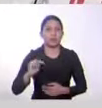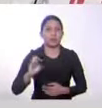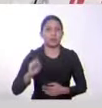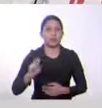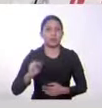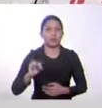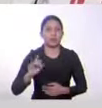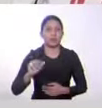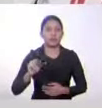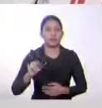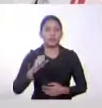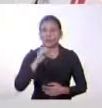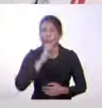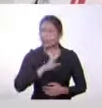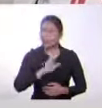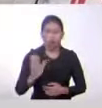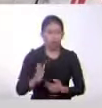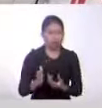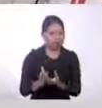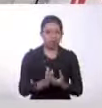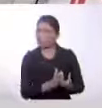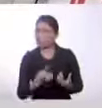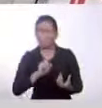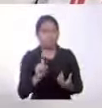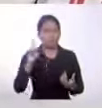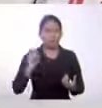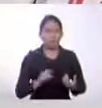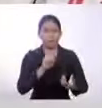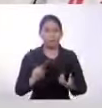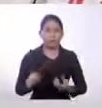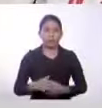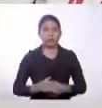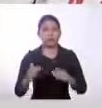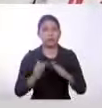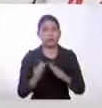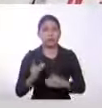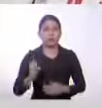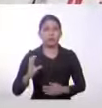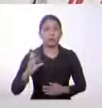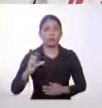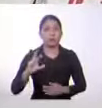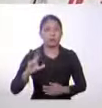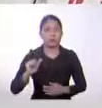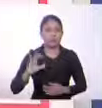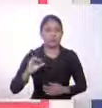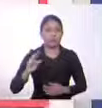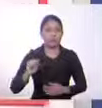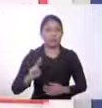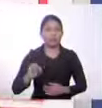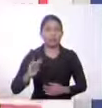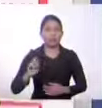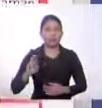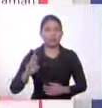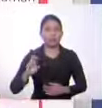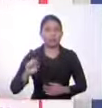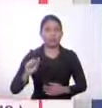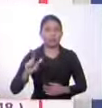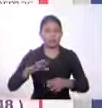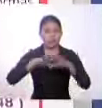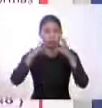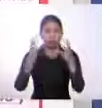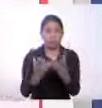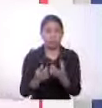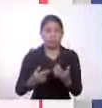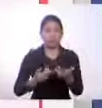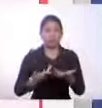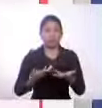formas de discriminación. También hacemos alusión a la Declaración Universal de los Derechos Humanos, la primera, ¿verdad?,